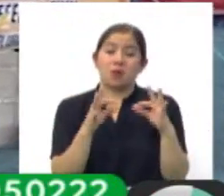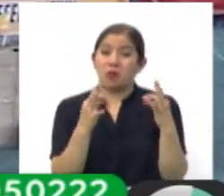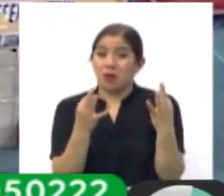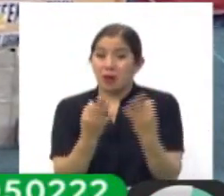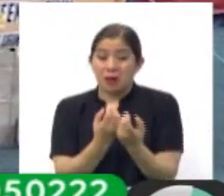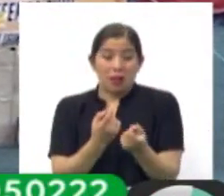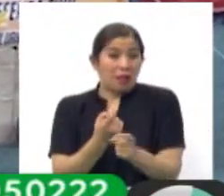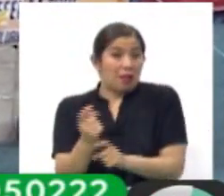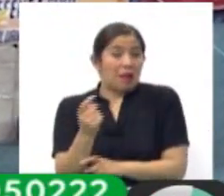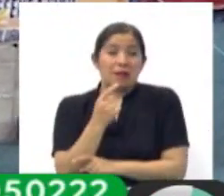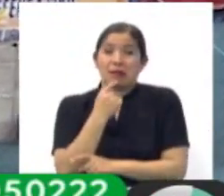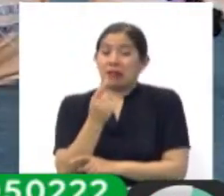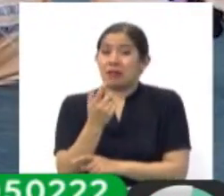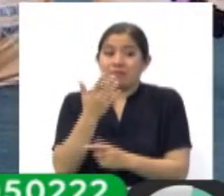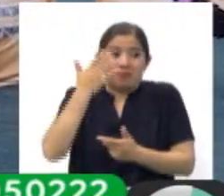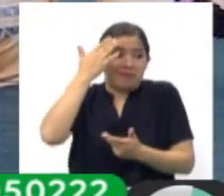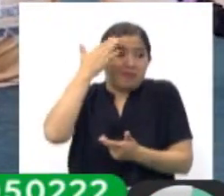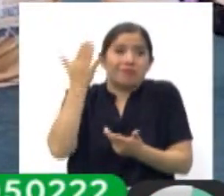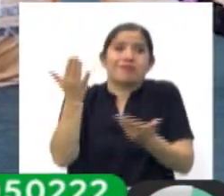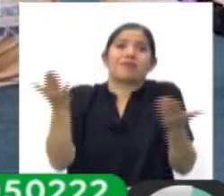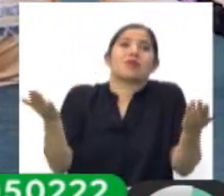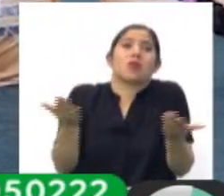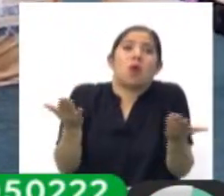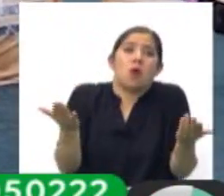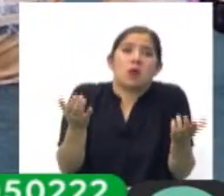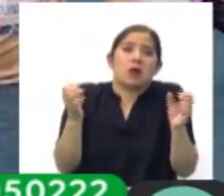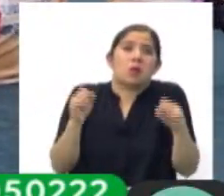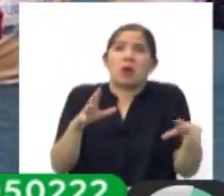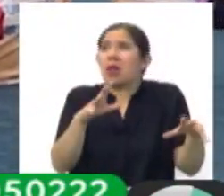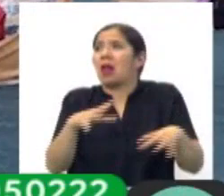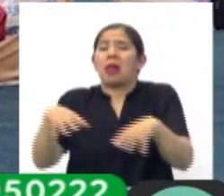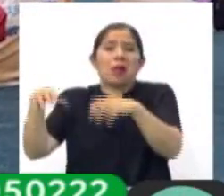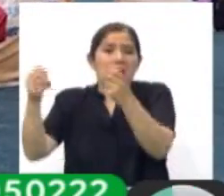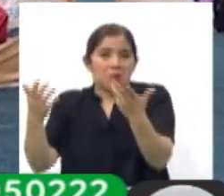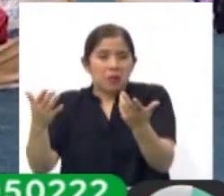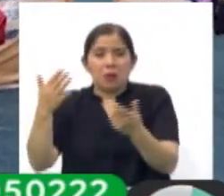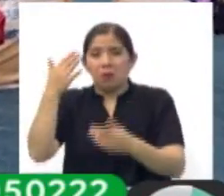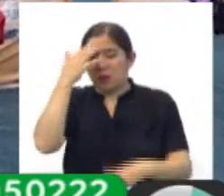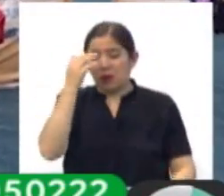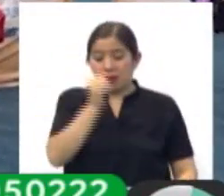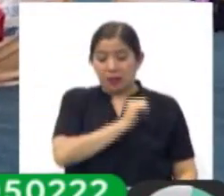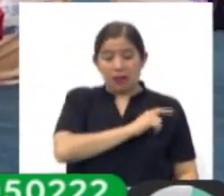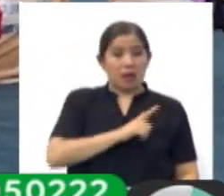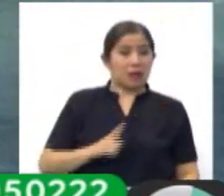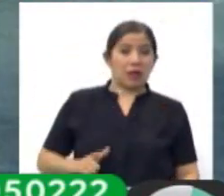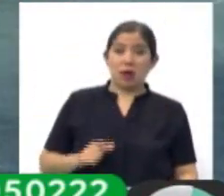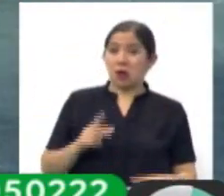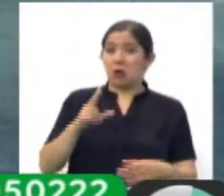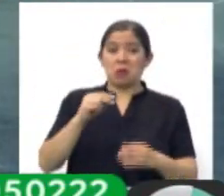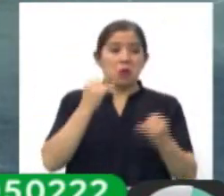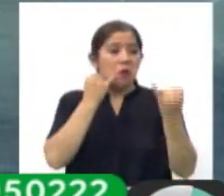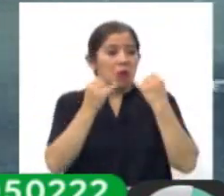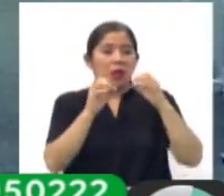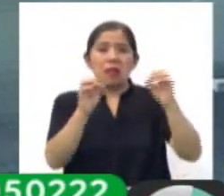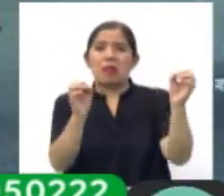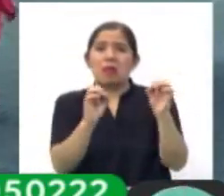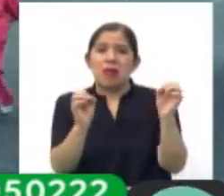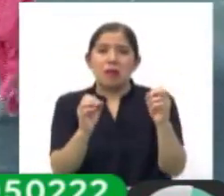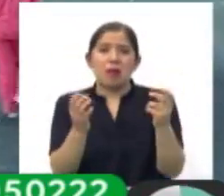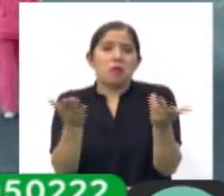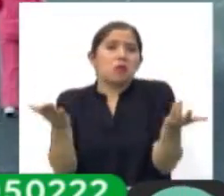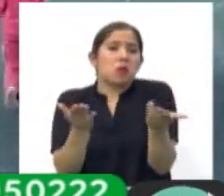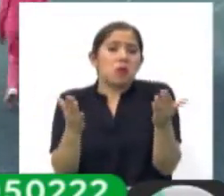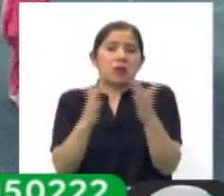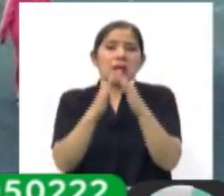damnificadas manifestaron que no saben dónde podrán ser desalojadas, porque el municipio paseño no les comunicó aún nada sobre